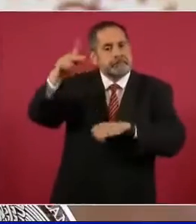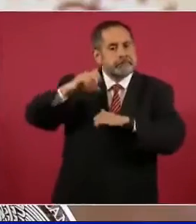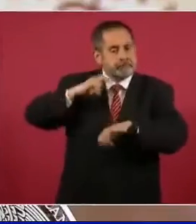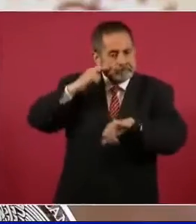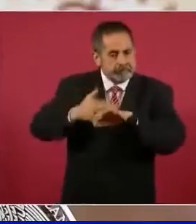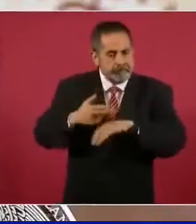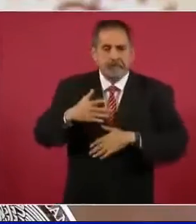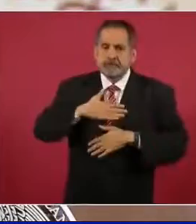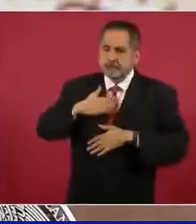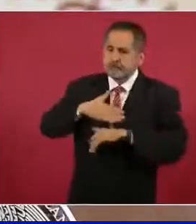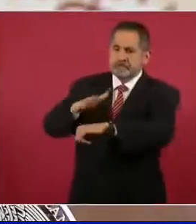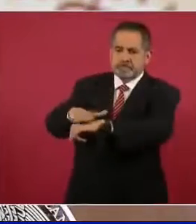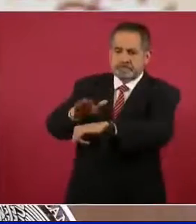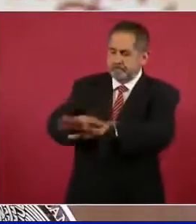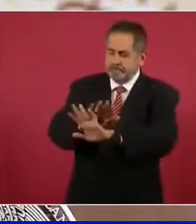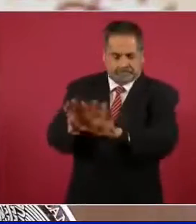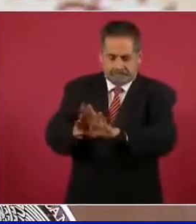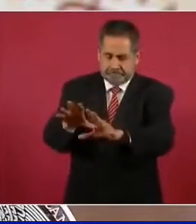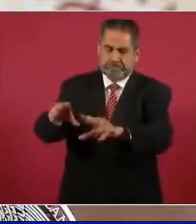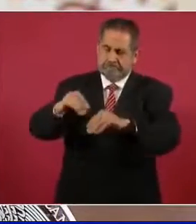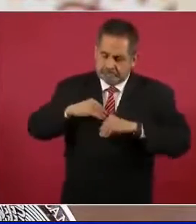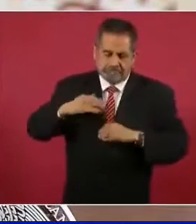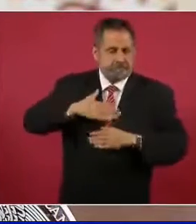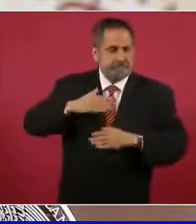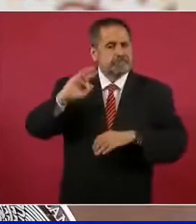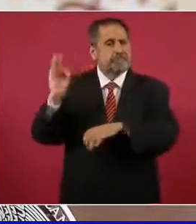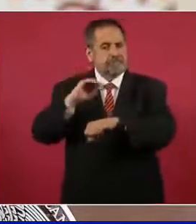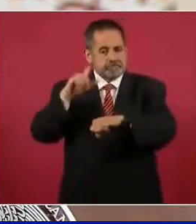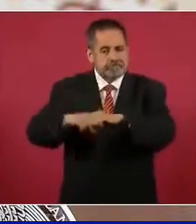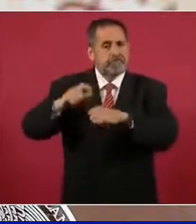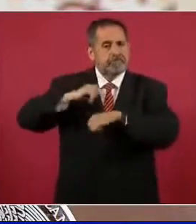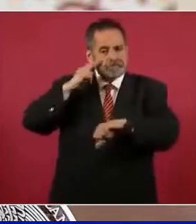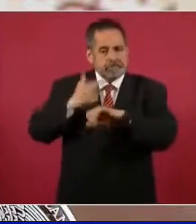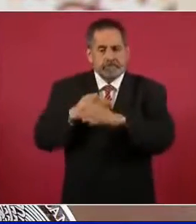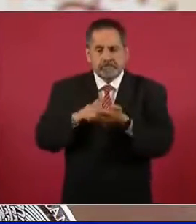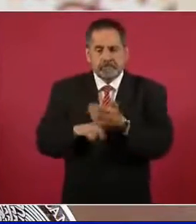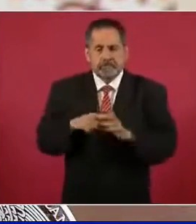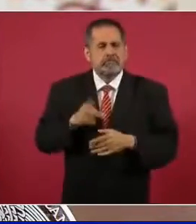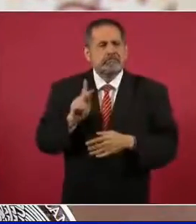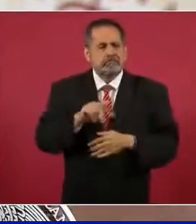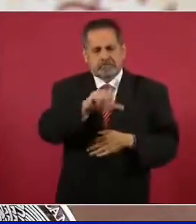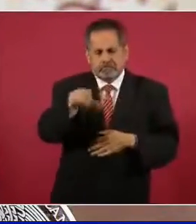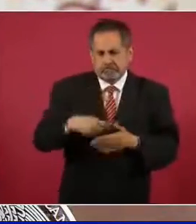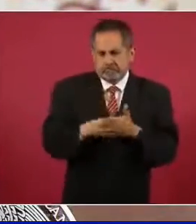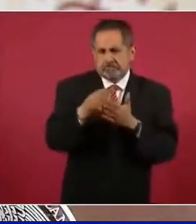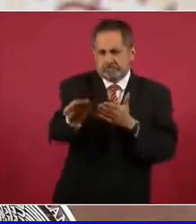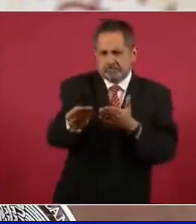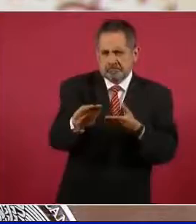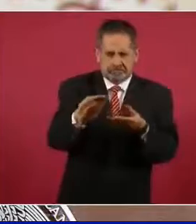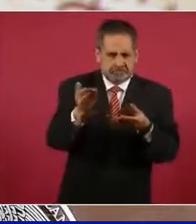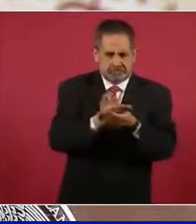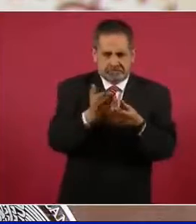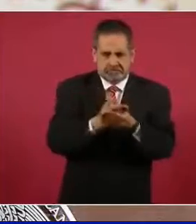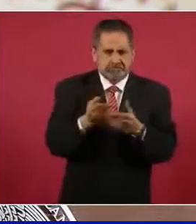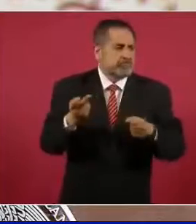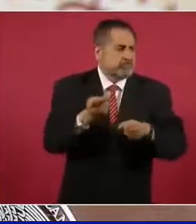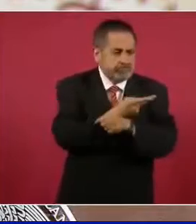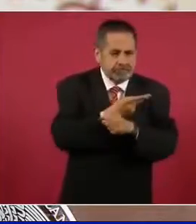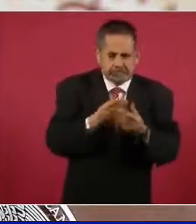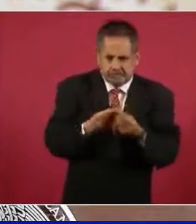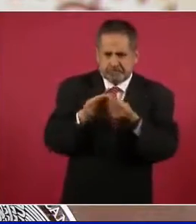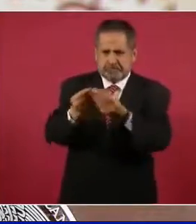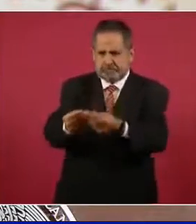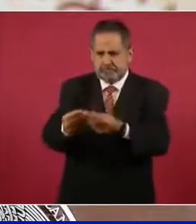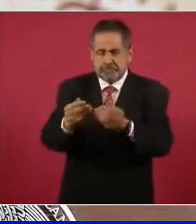para que esto se federalice. Hay varios estados que hoy se puede hacer, pero le entregamos particularmente lo que sucedió en